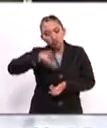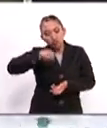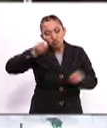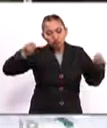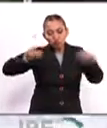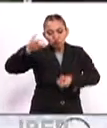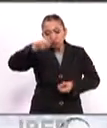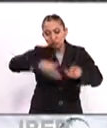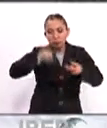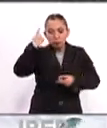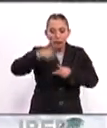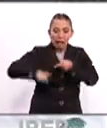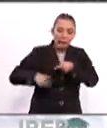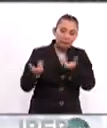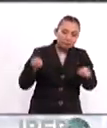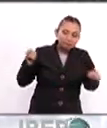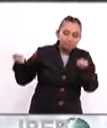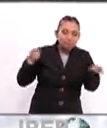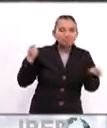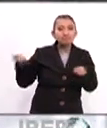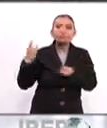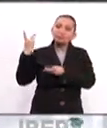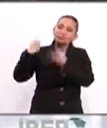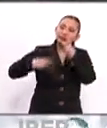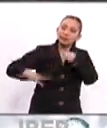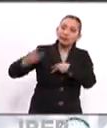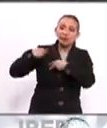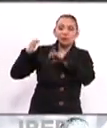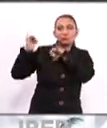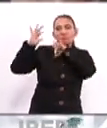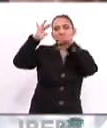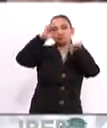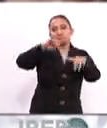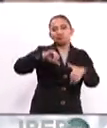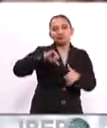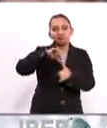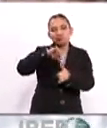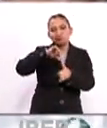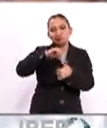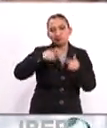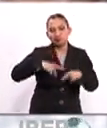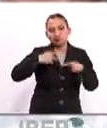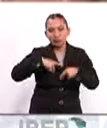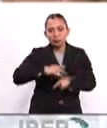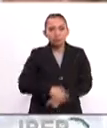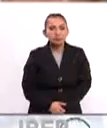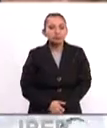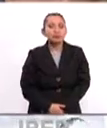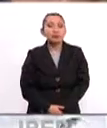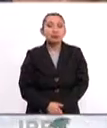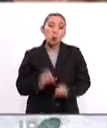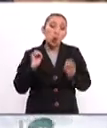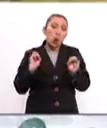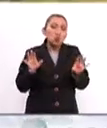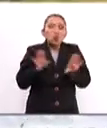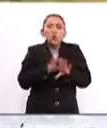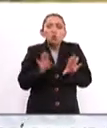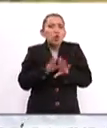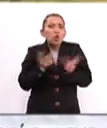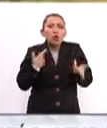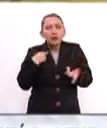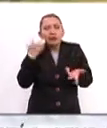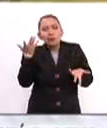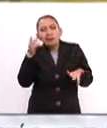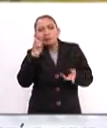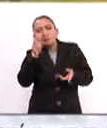conjunto que combata las fuentes de esta migración masiva desde Centroamérica o cómo debemos